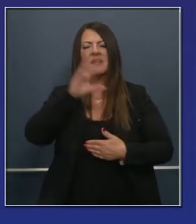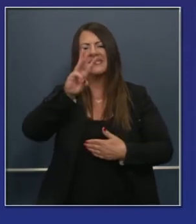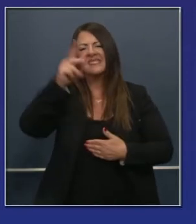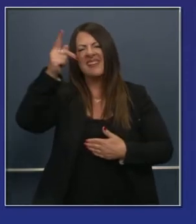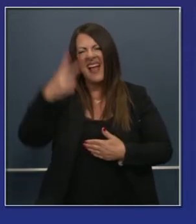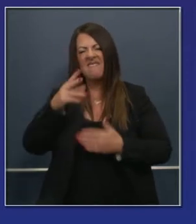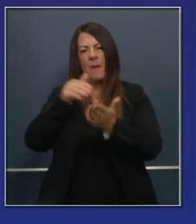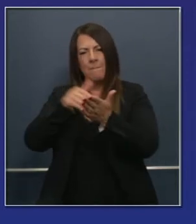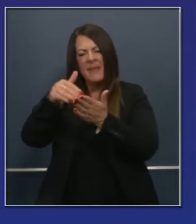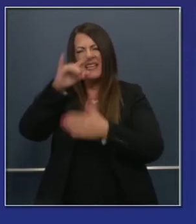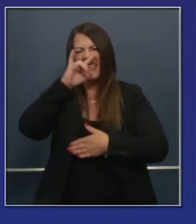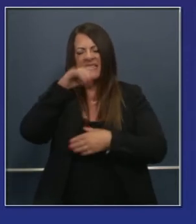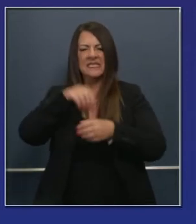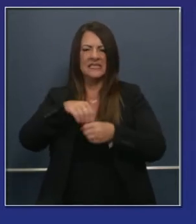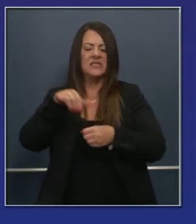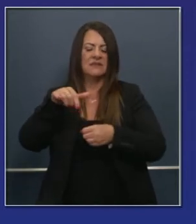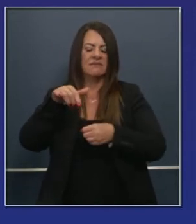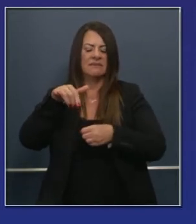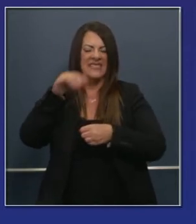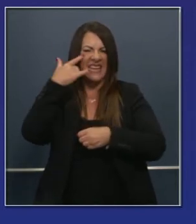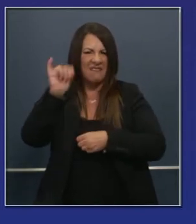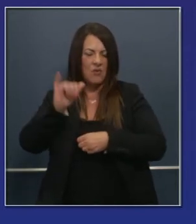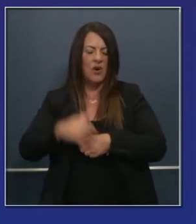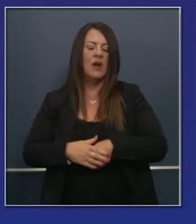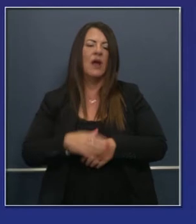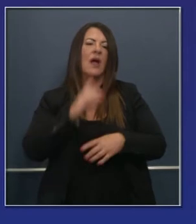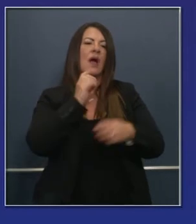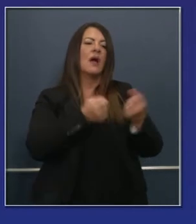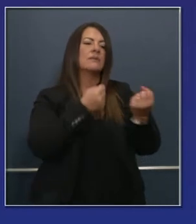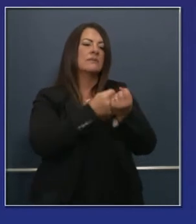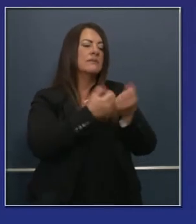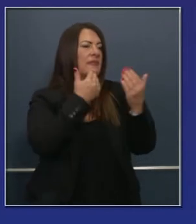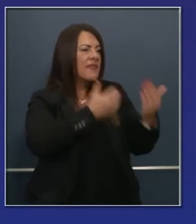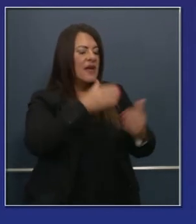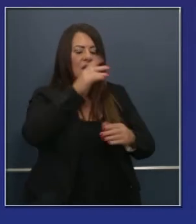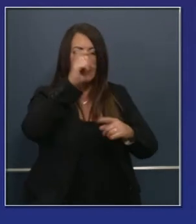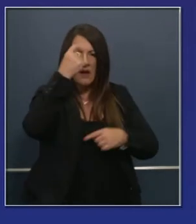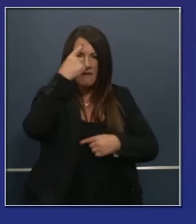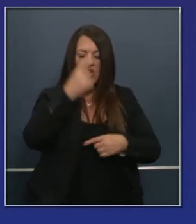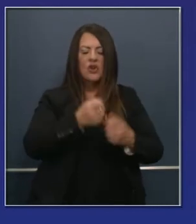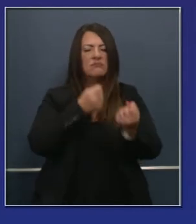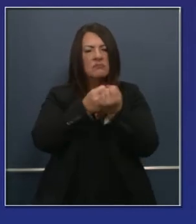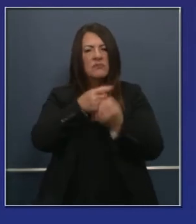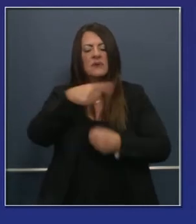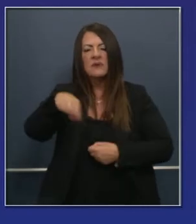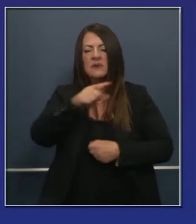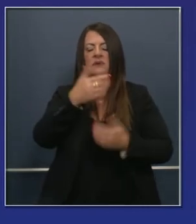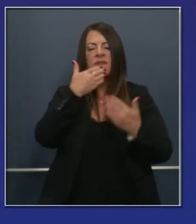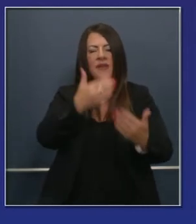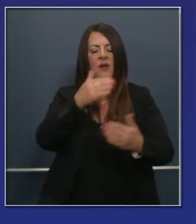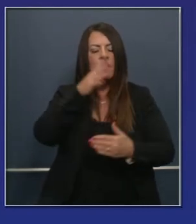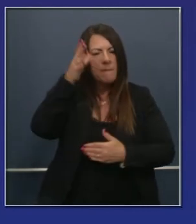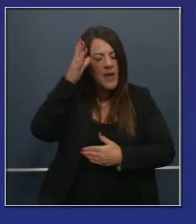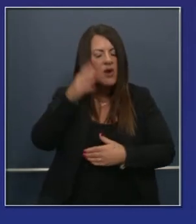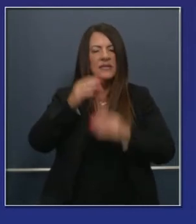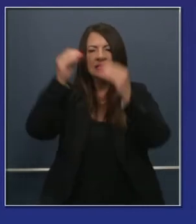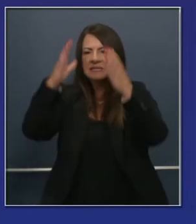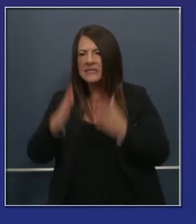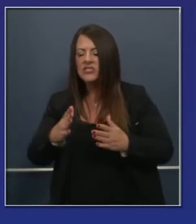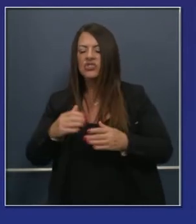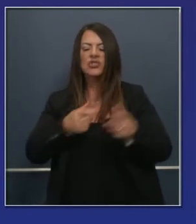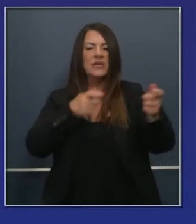gobernador y a la legislatura y a todos los estudiantes y a los padres y educadores y a los